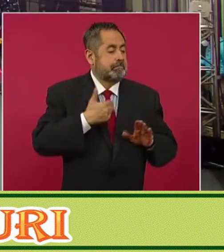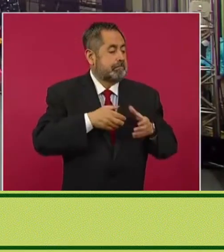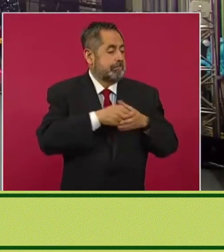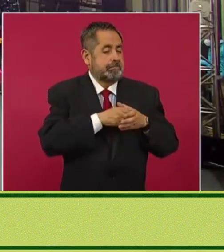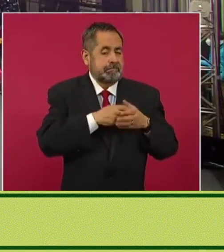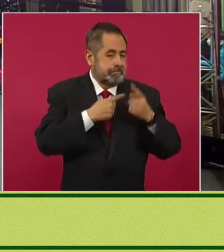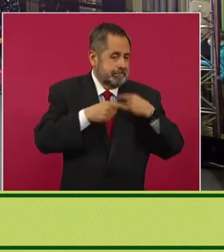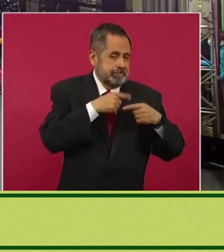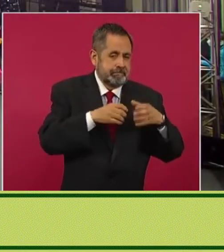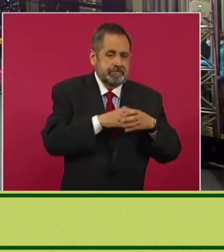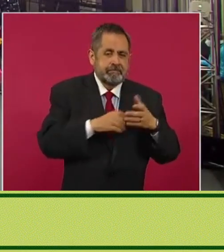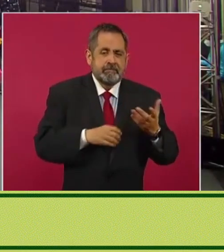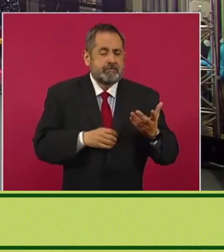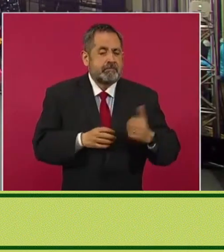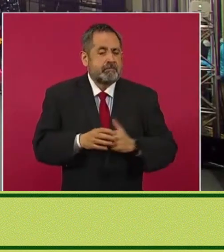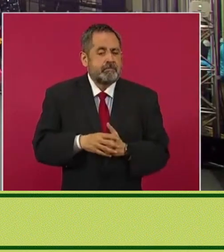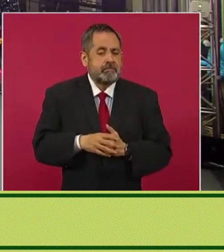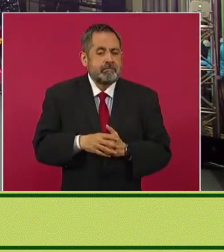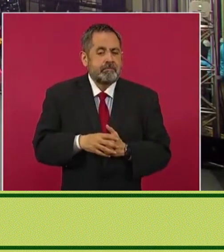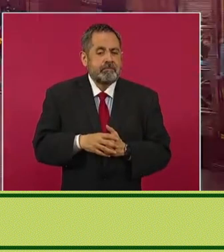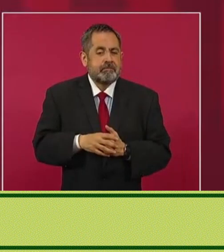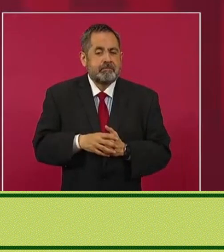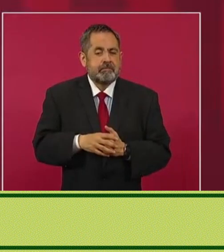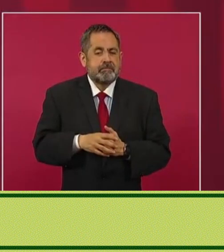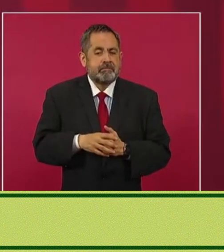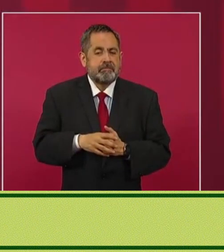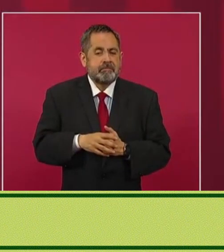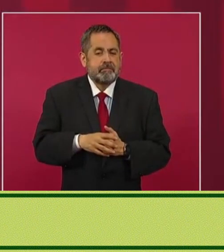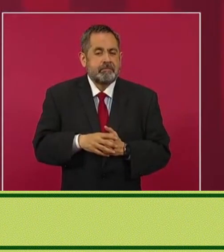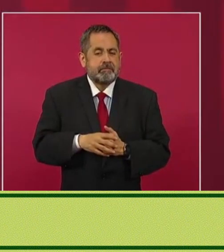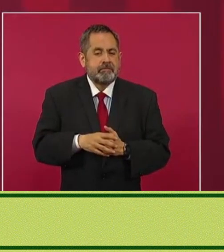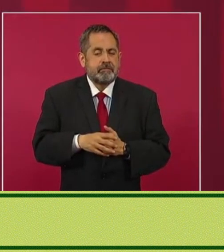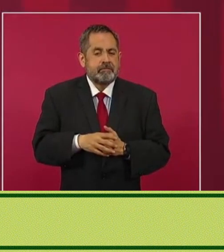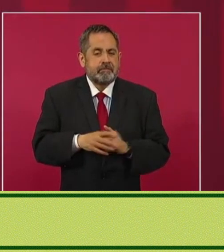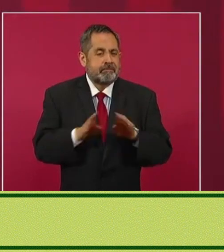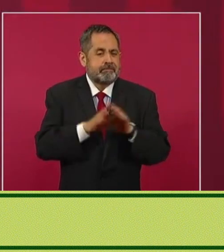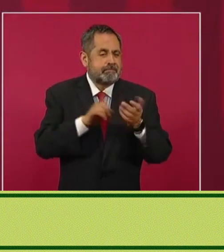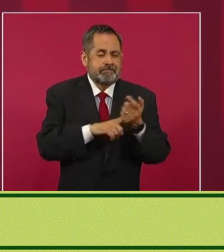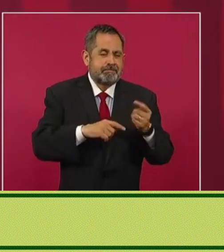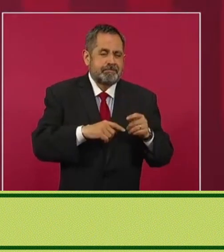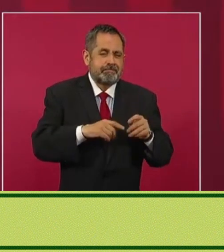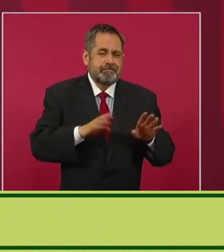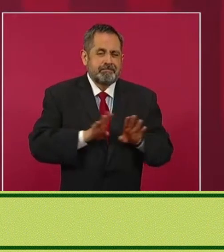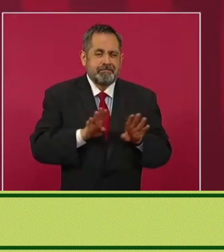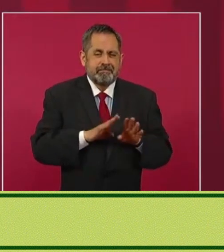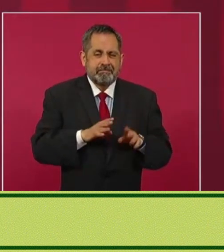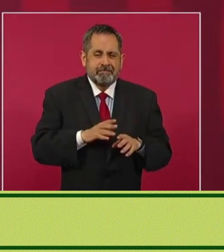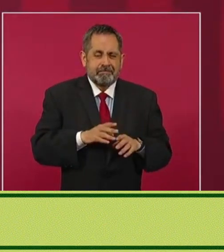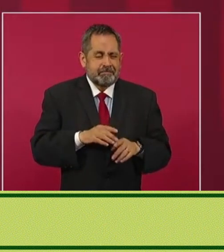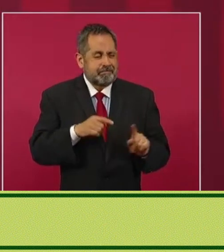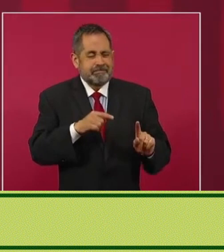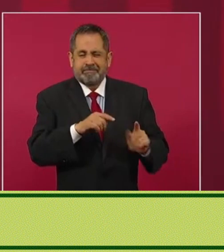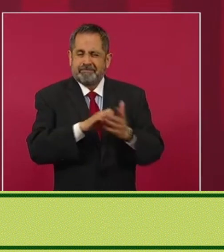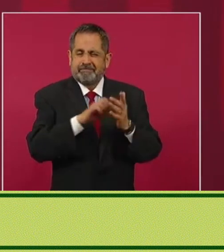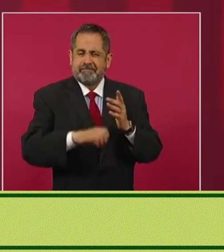los perritos, cuando se amarraban los perritos